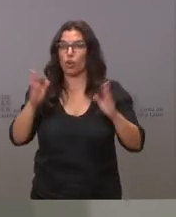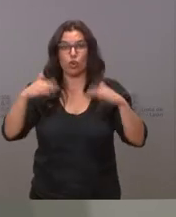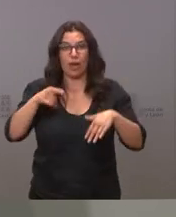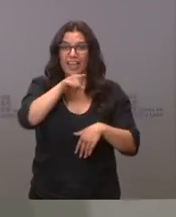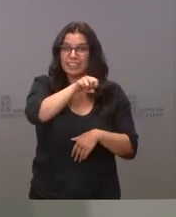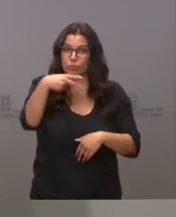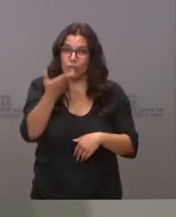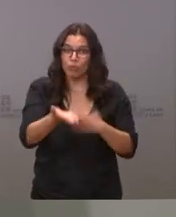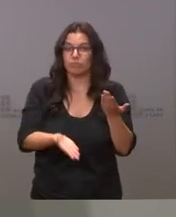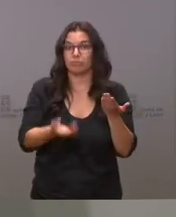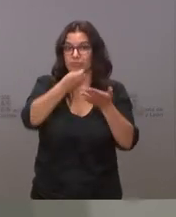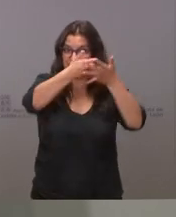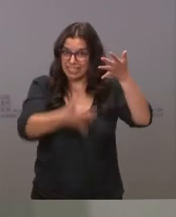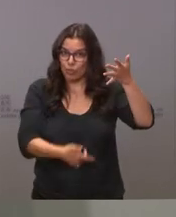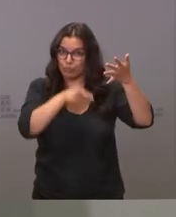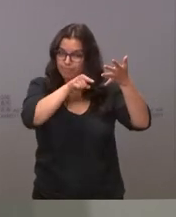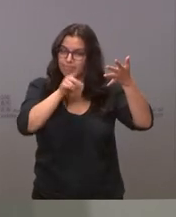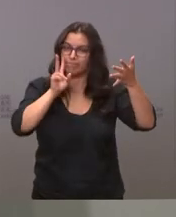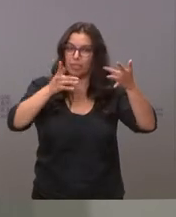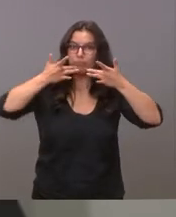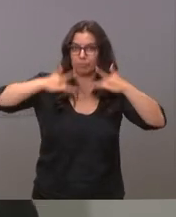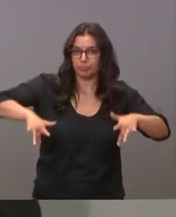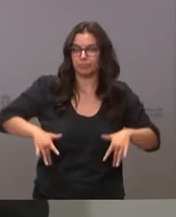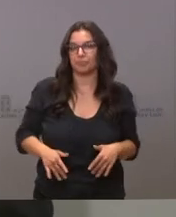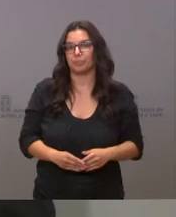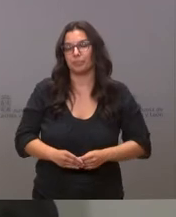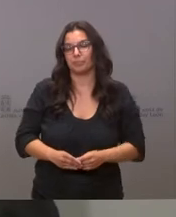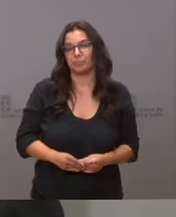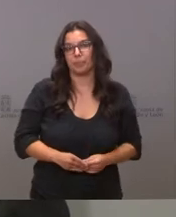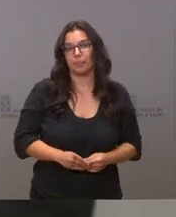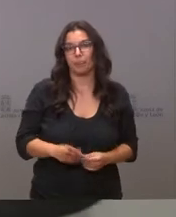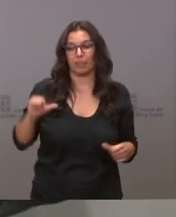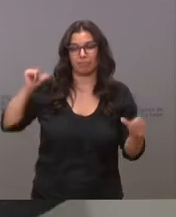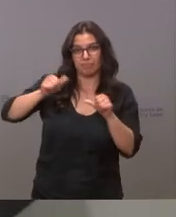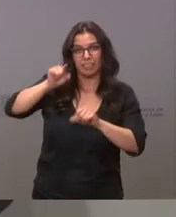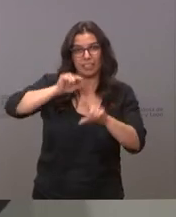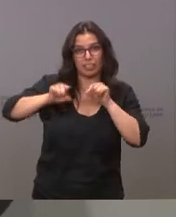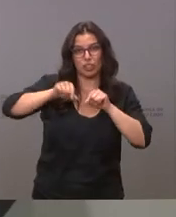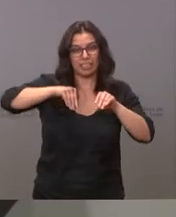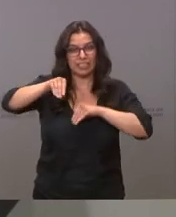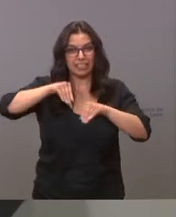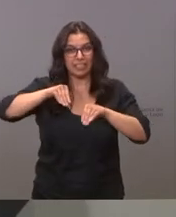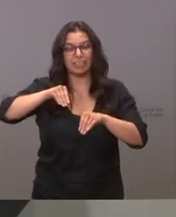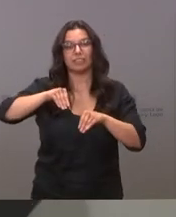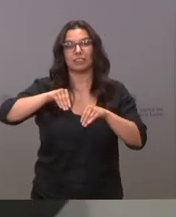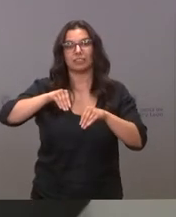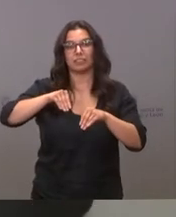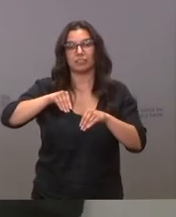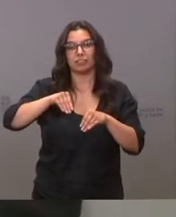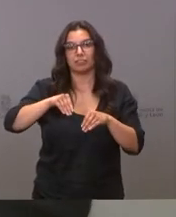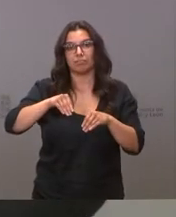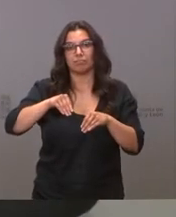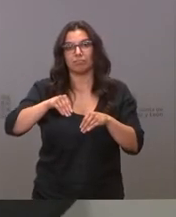estrategias económicas. Este es el resultado de las estrategias más o menos